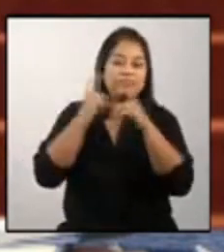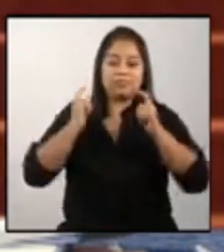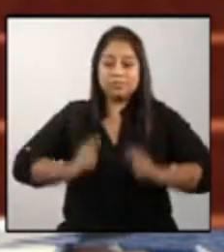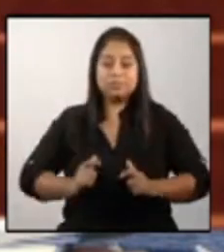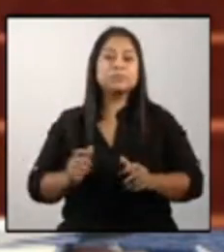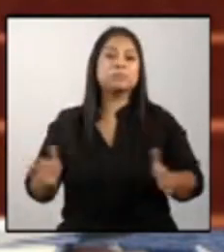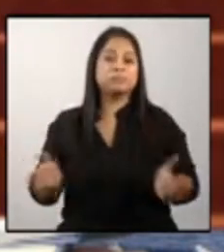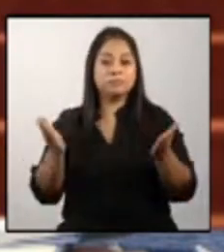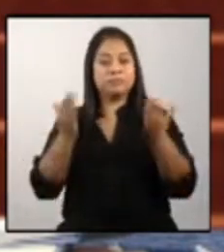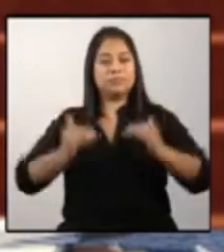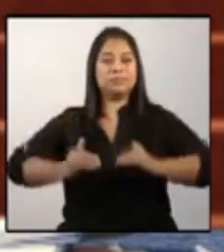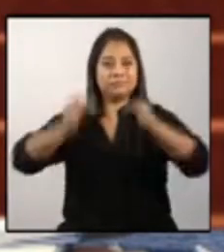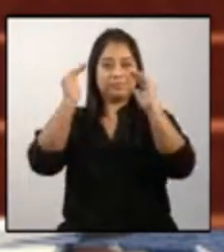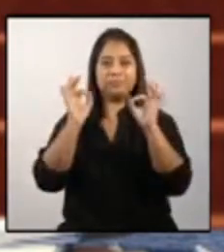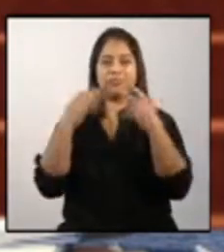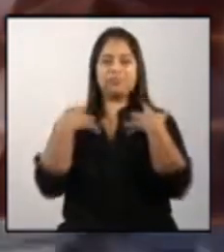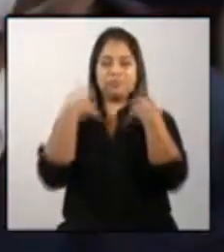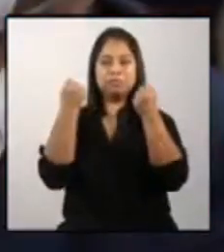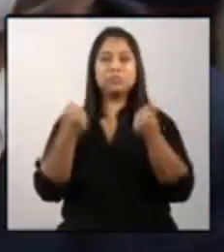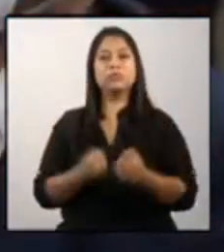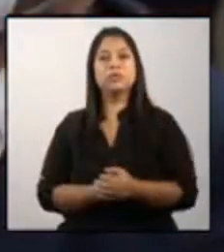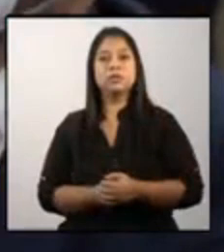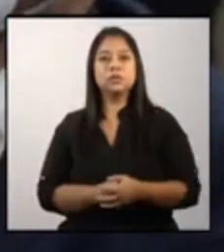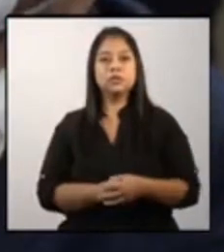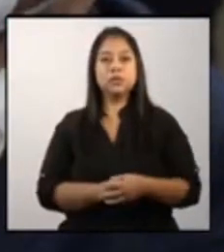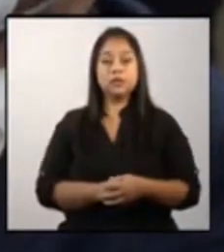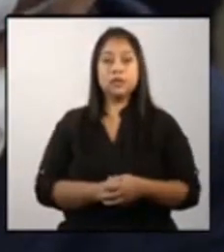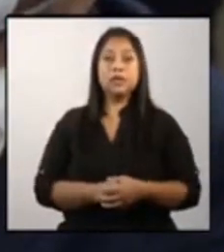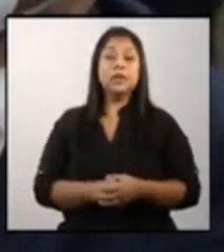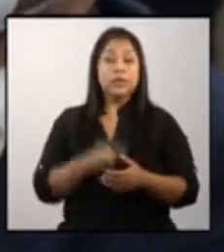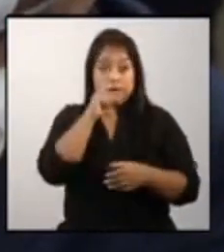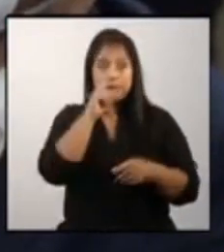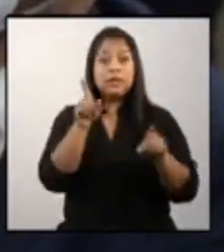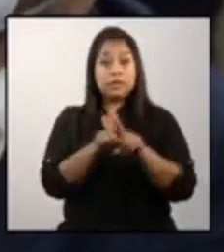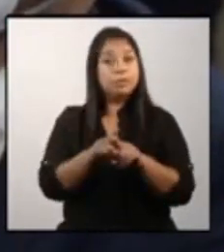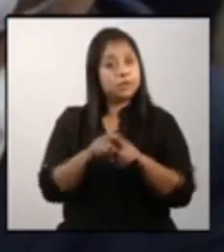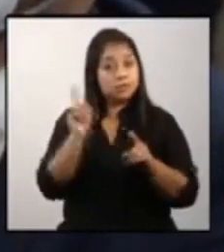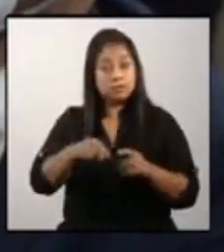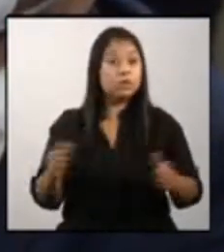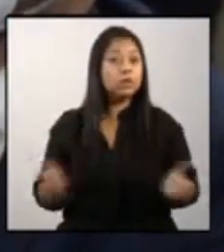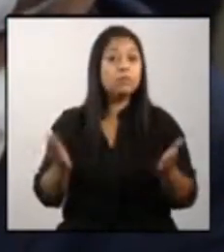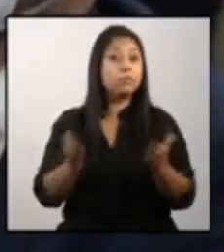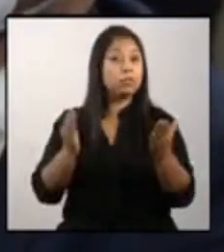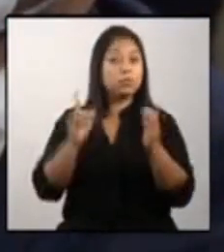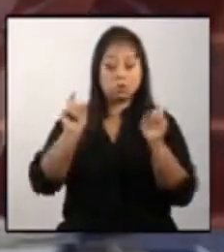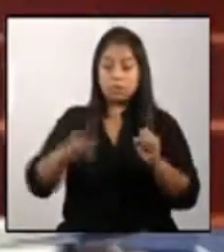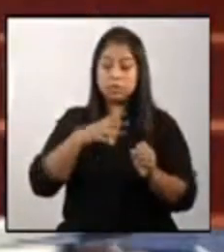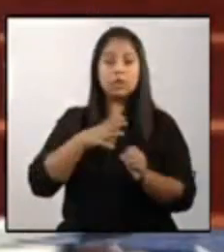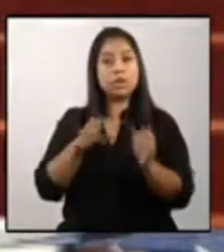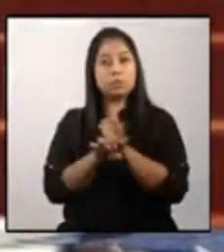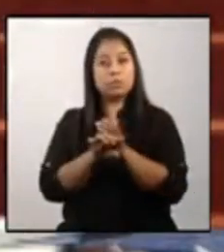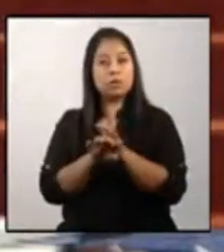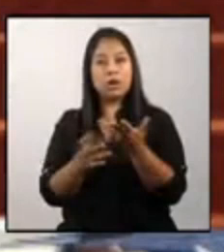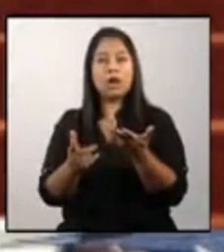pueda crecer sano pueda crecer fuerte y que decir el impulso que le tenemos que dar como se ha